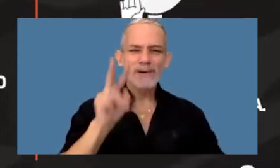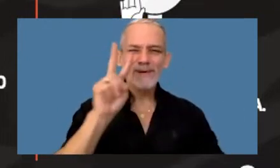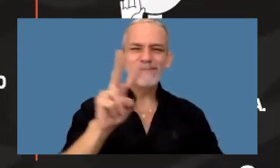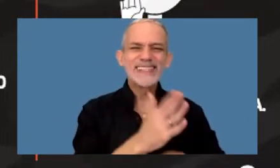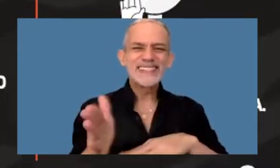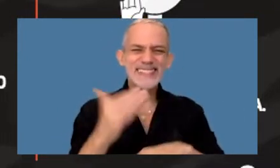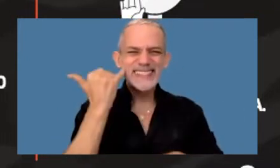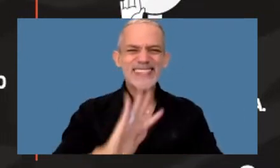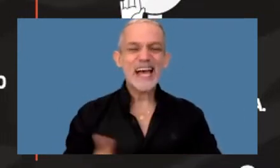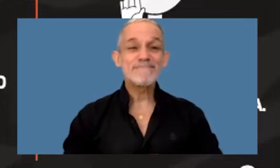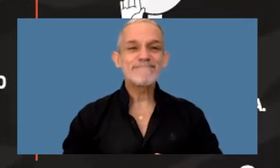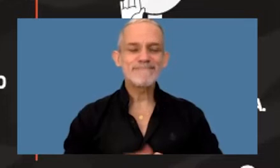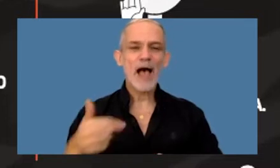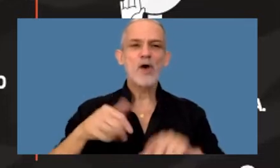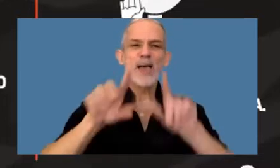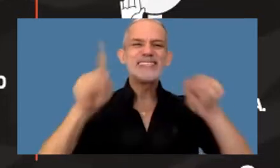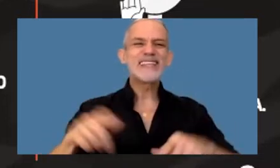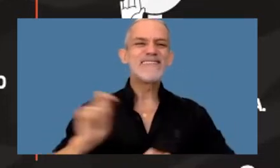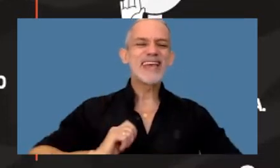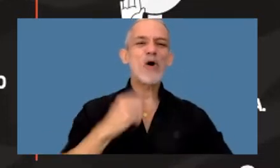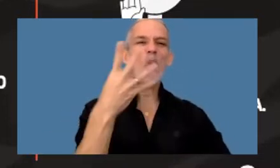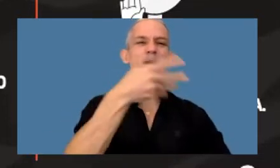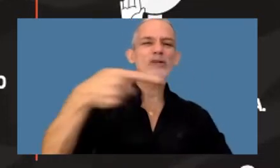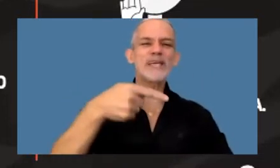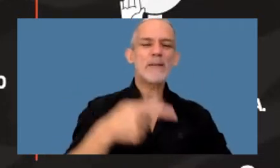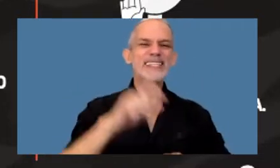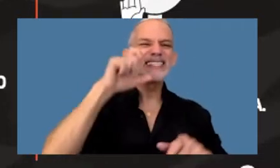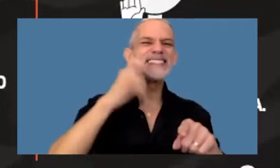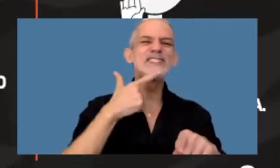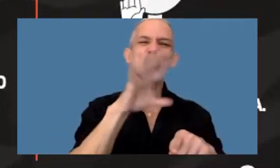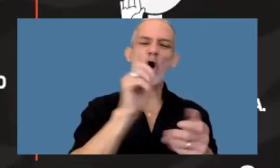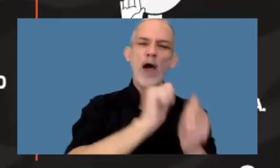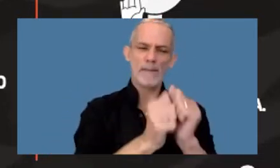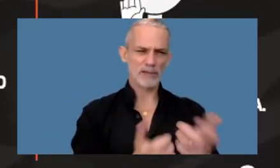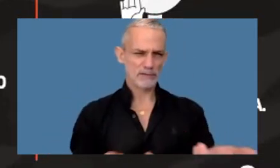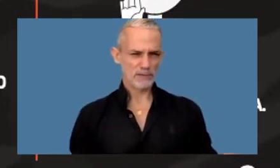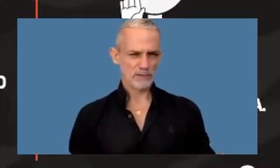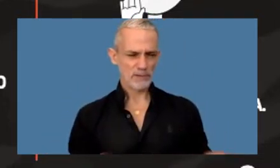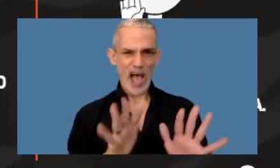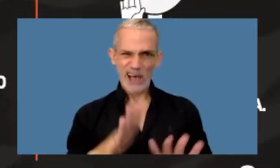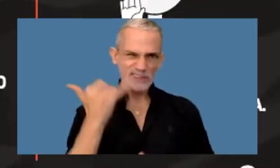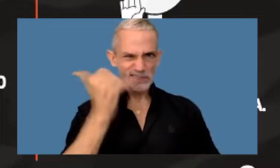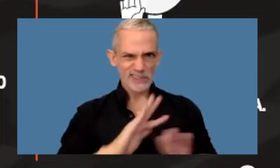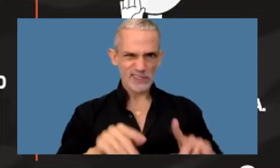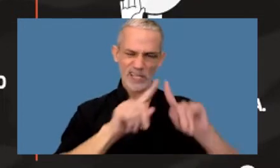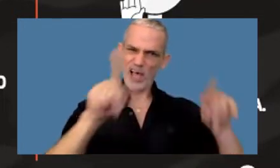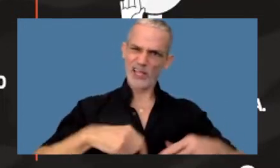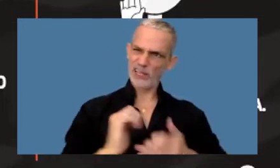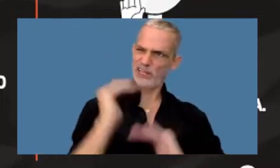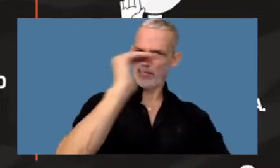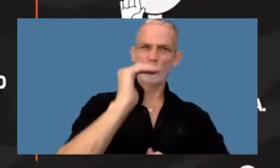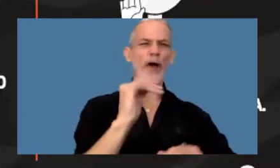youtube y tengo una certificación de cuatro semanas en cisco se autodefinen autotitulan como